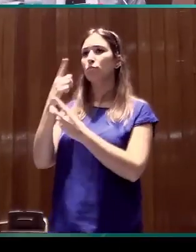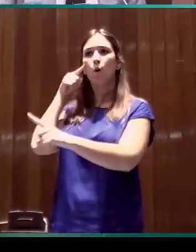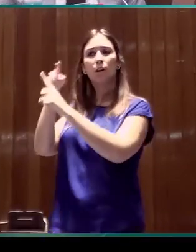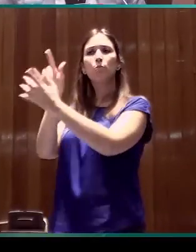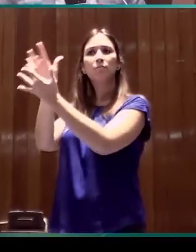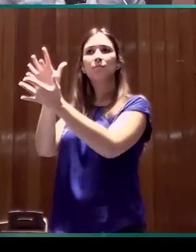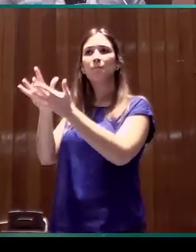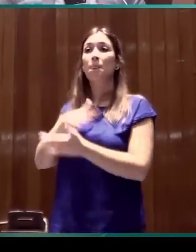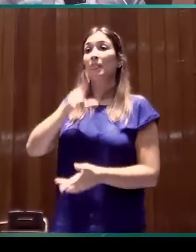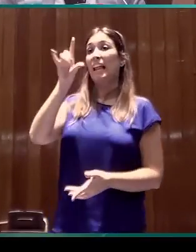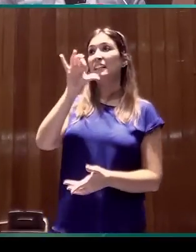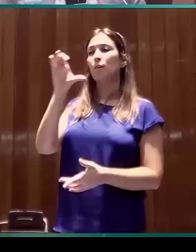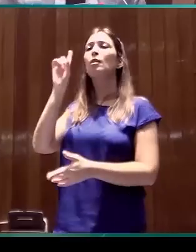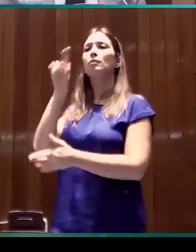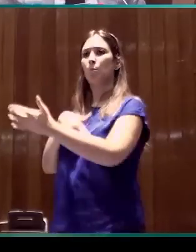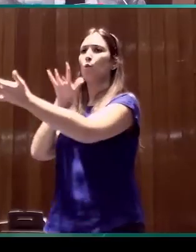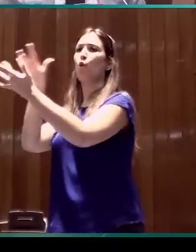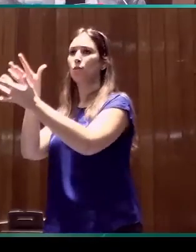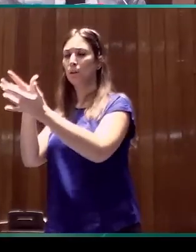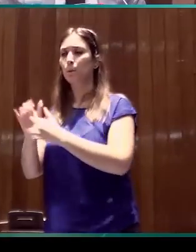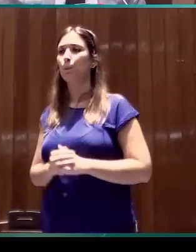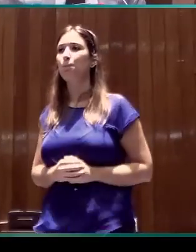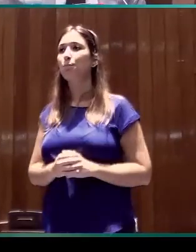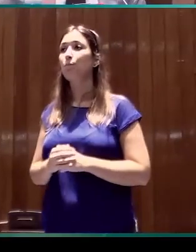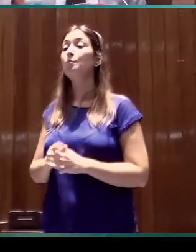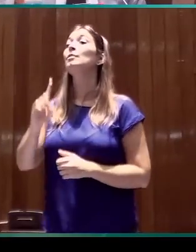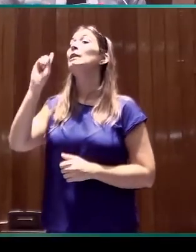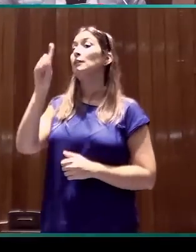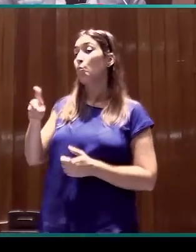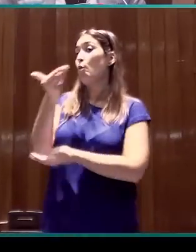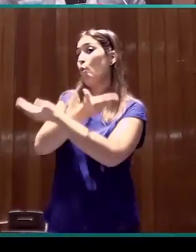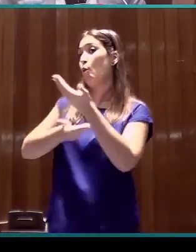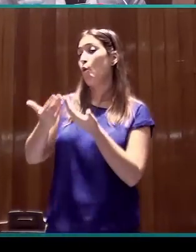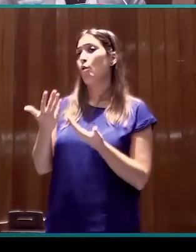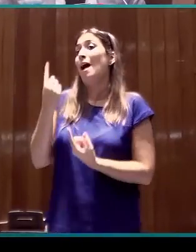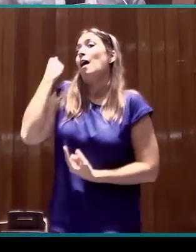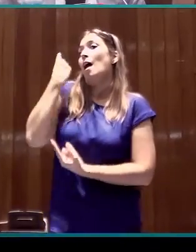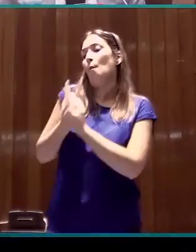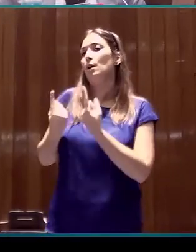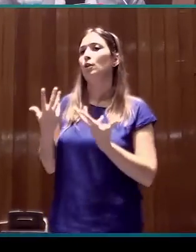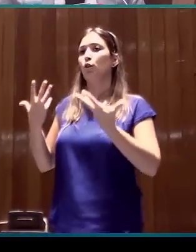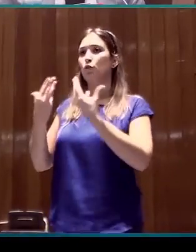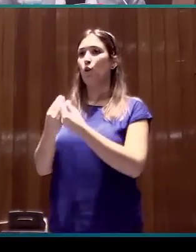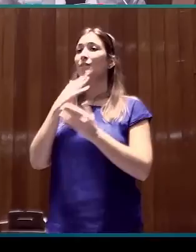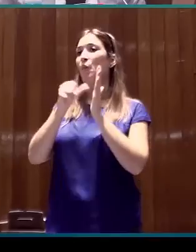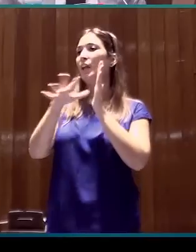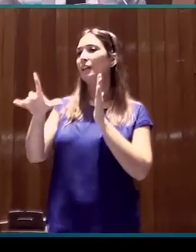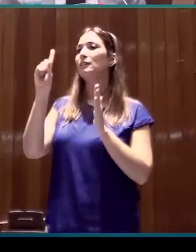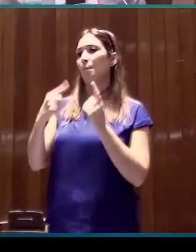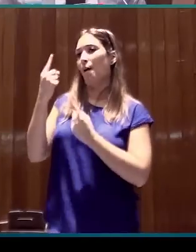de la lengua de signos catalana. Y también hemos colaborado en algún momento con el CENELSE.